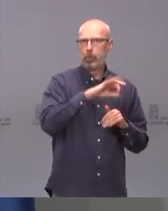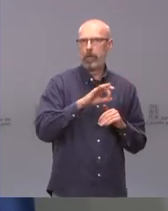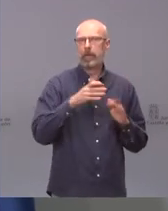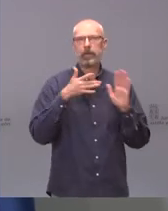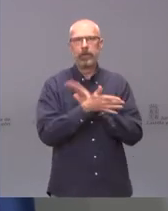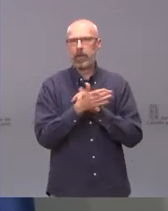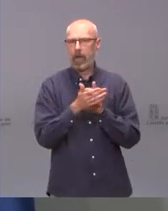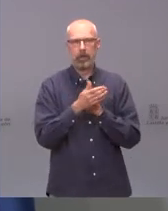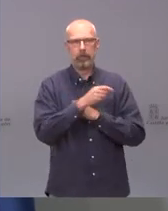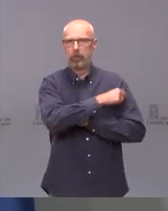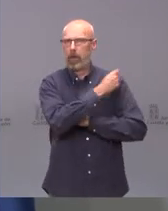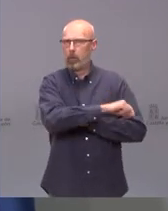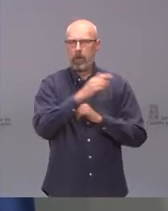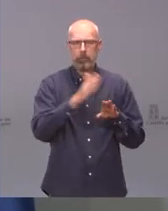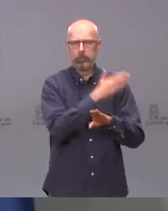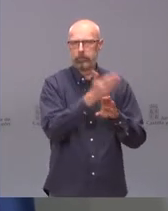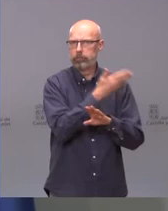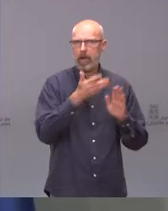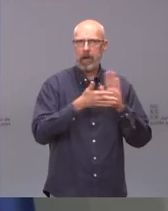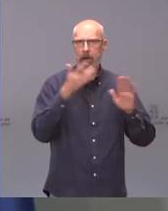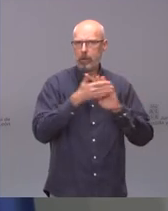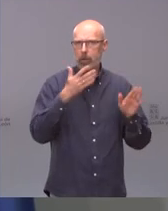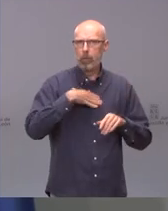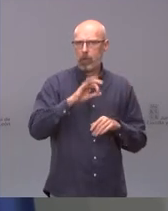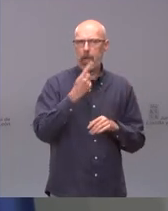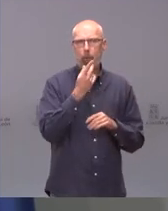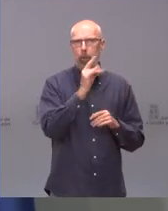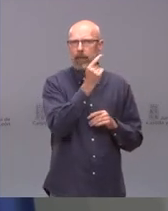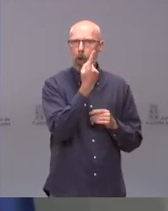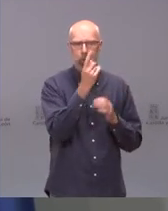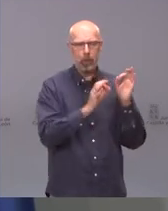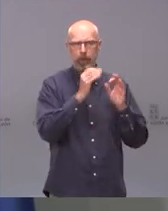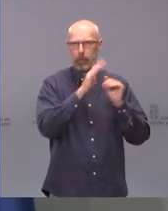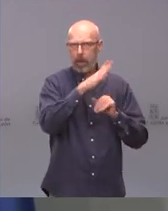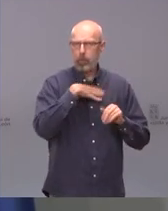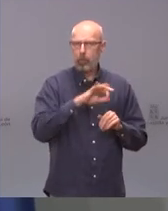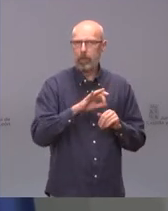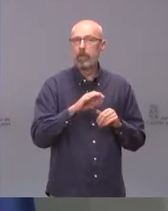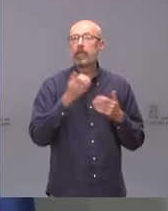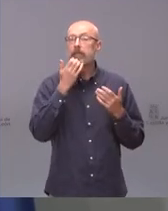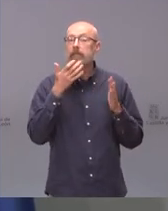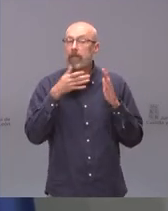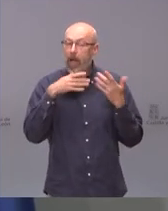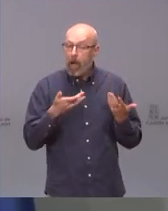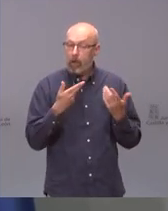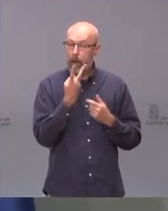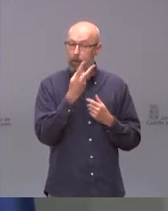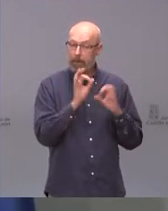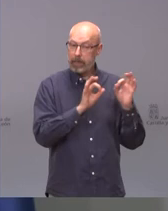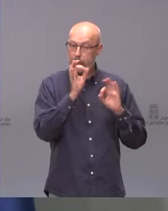pacientes vacunados en un solo día. Por tanto, si tenemos ahora mismo el 20% con una dosis,